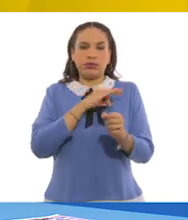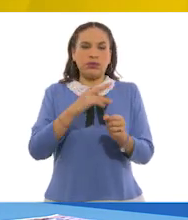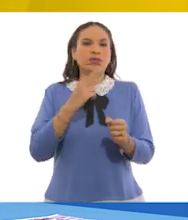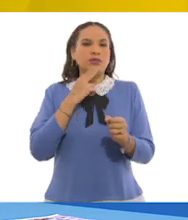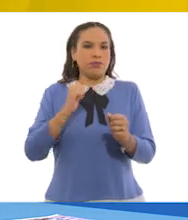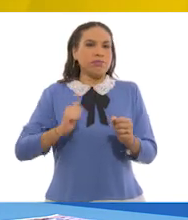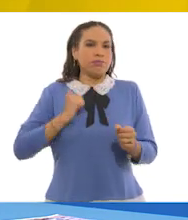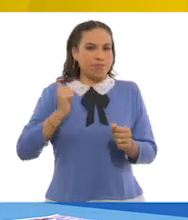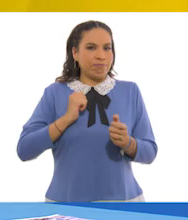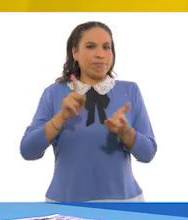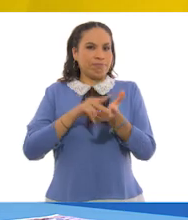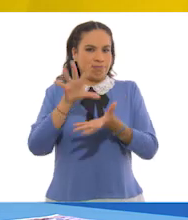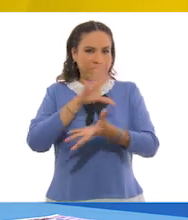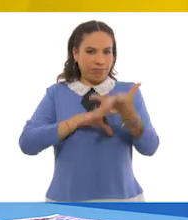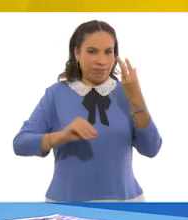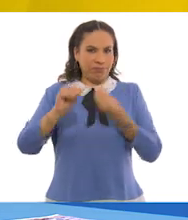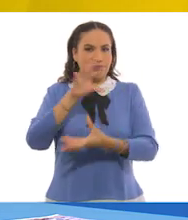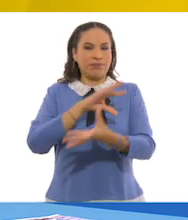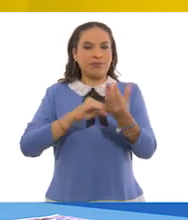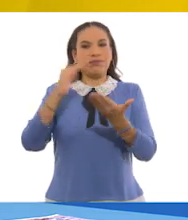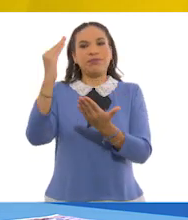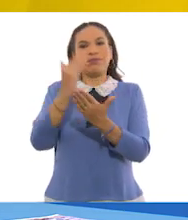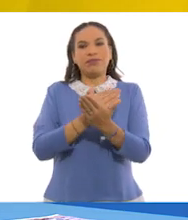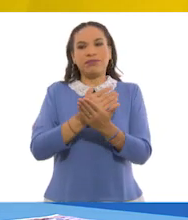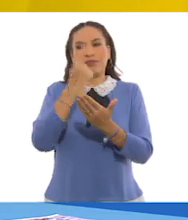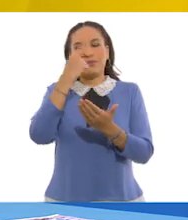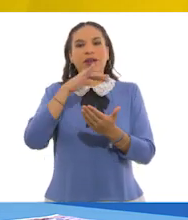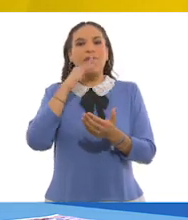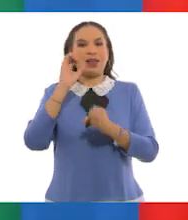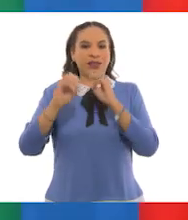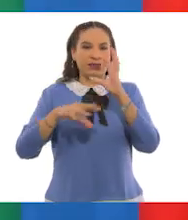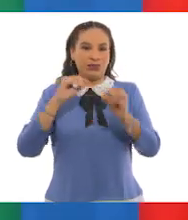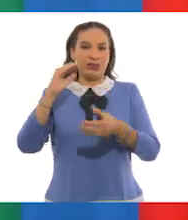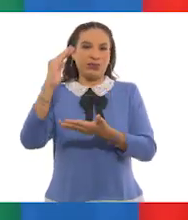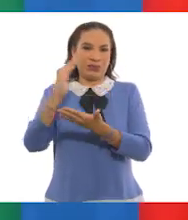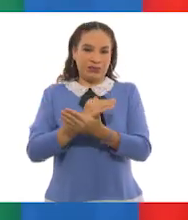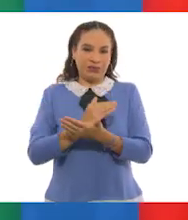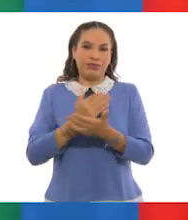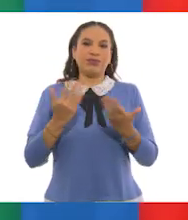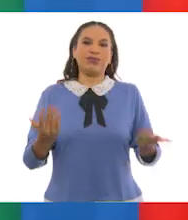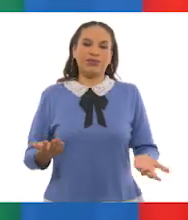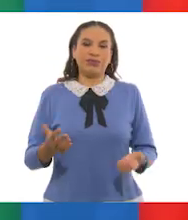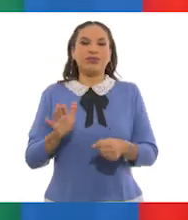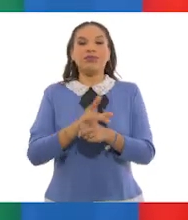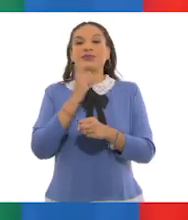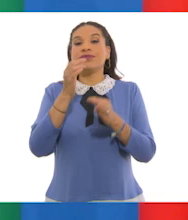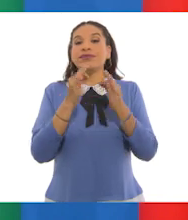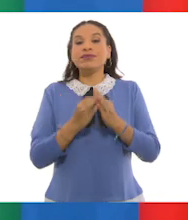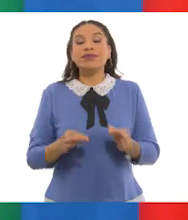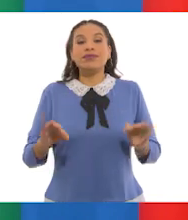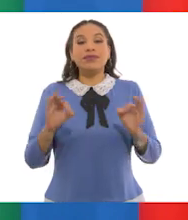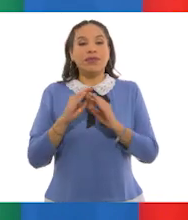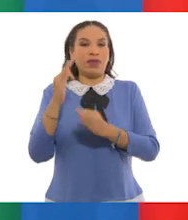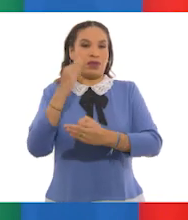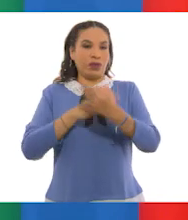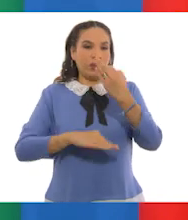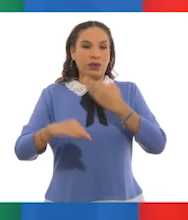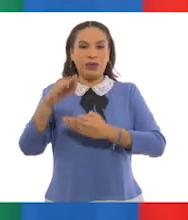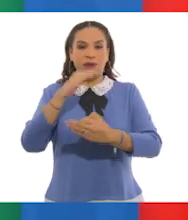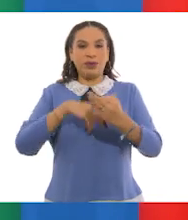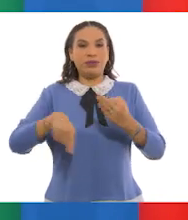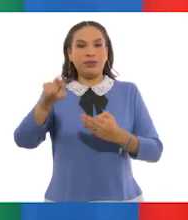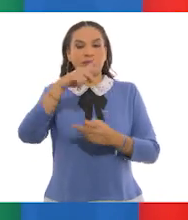seguir aprovechando y así podemos reducir la formación de basura. Ah, por eso es muy importante que todos,